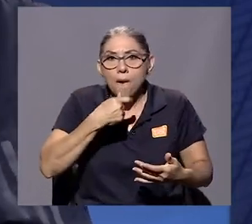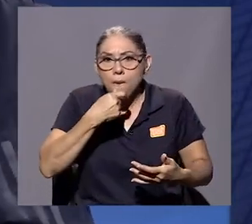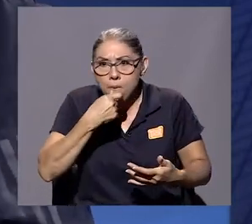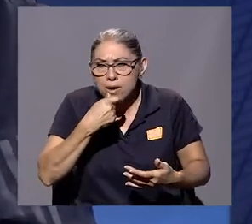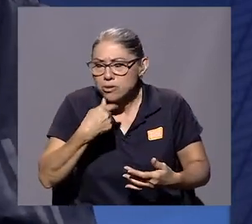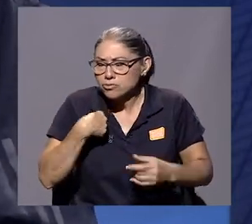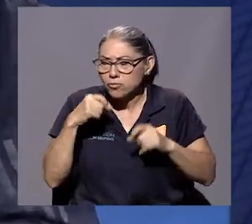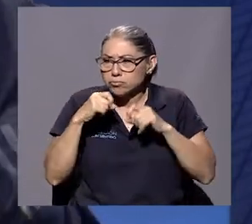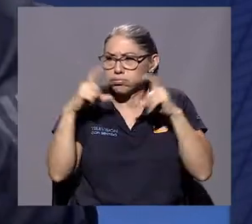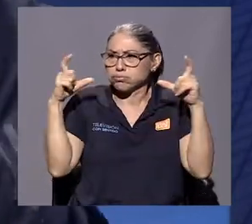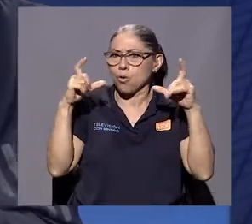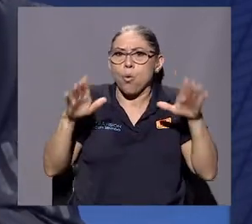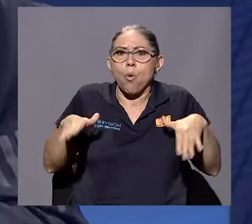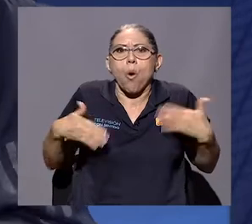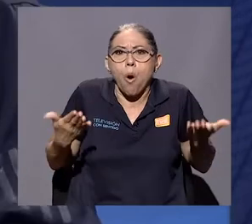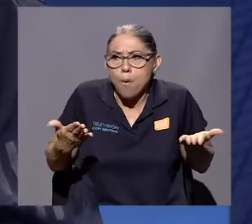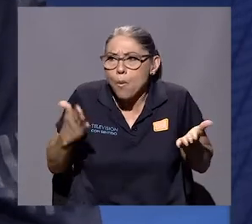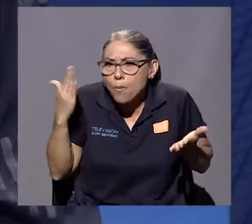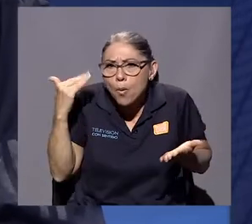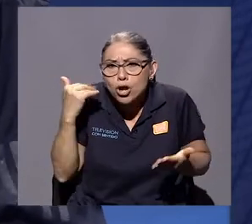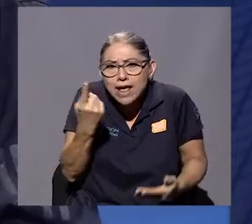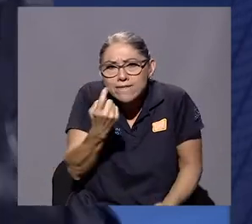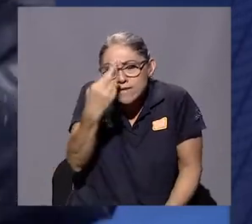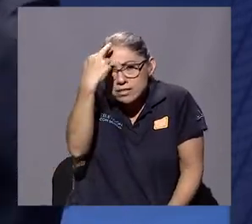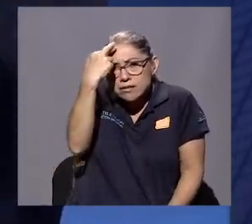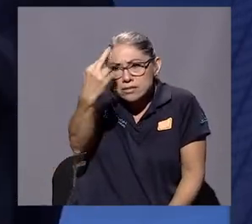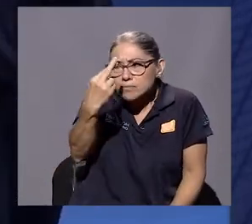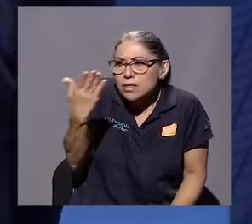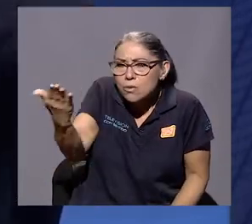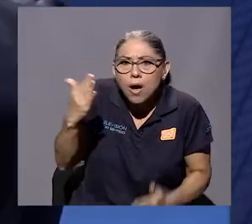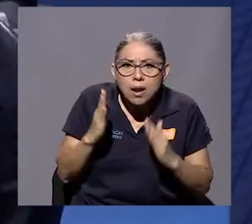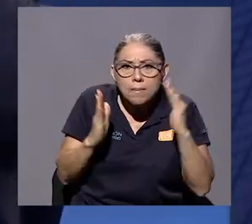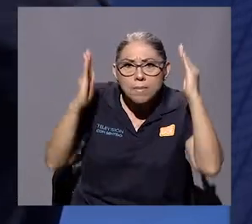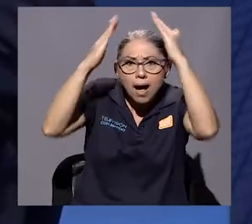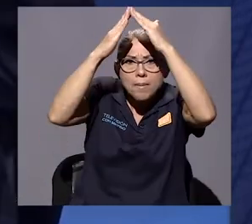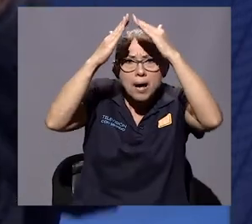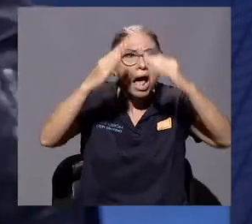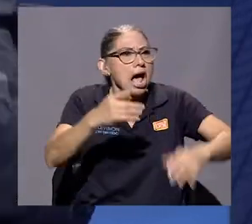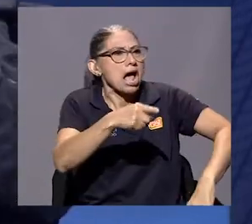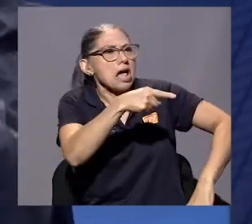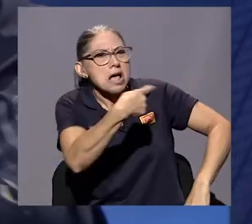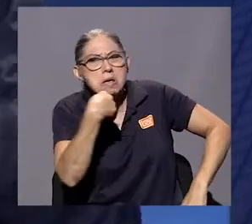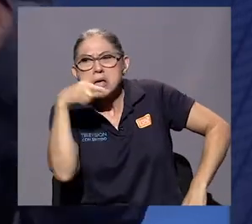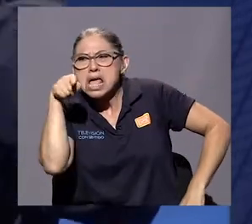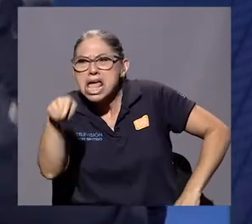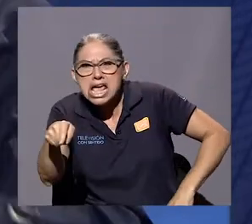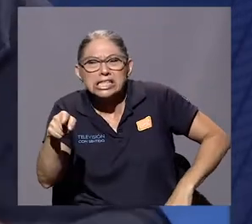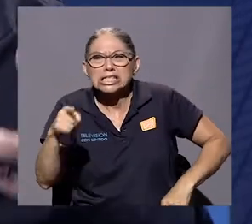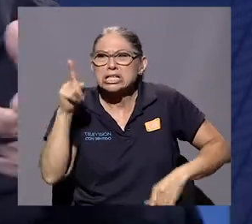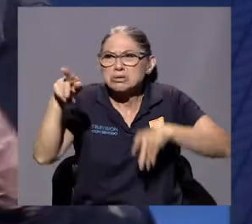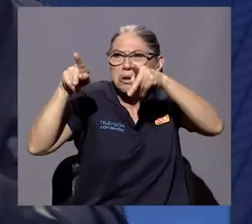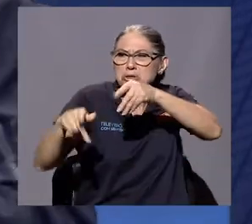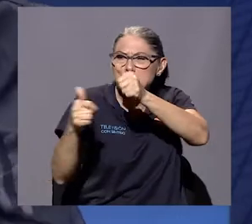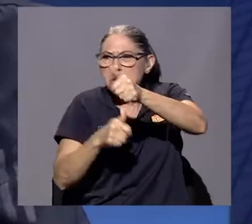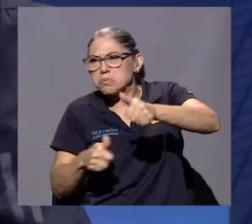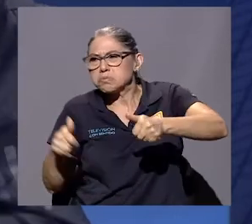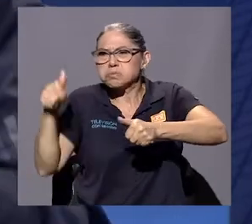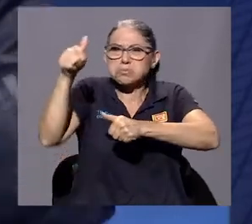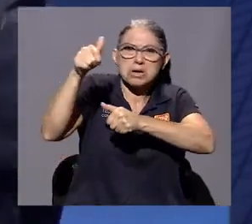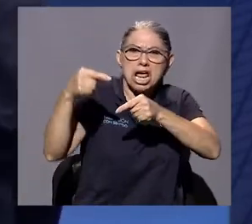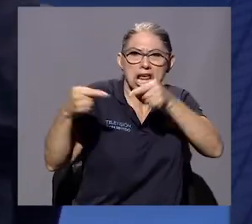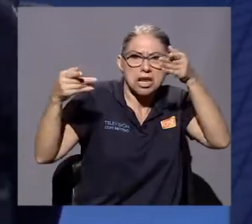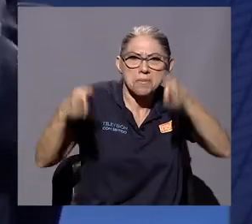¿por qué esto? ¿Verdad? Este irrespeto. Y me dijeron, ¿por qué? Ese es un aristócrata enemigo de siempre de nosotros los trabajadores.